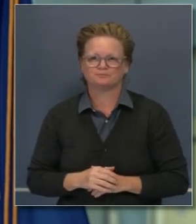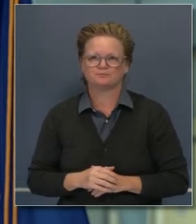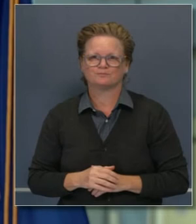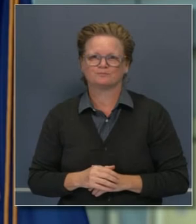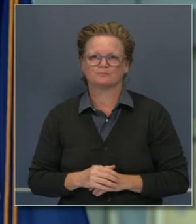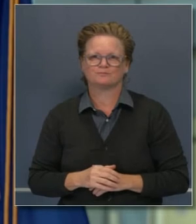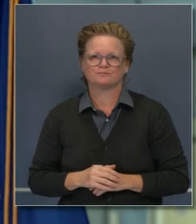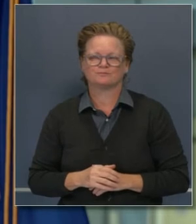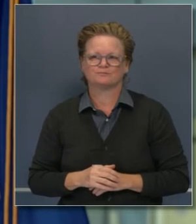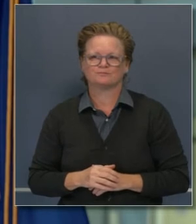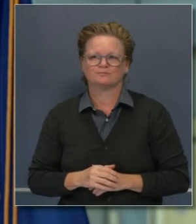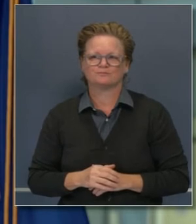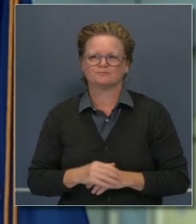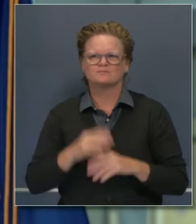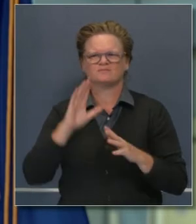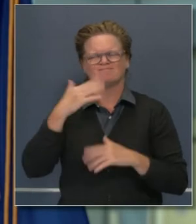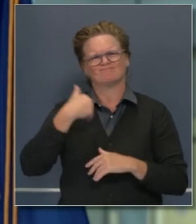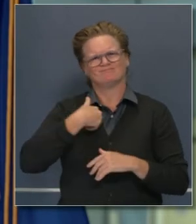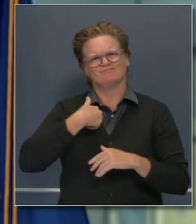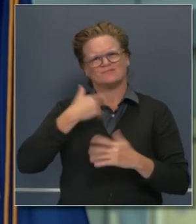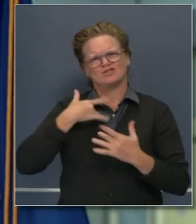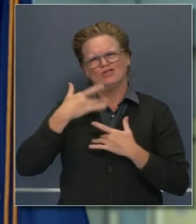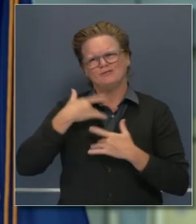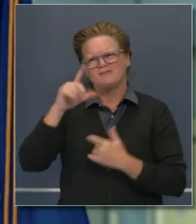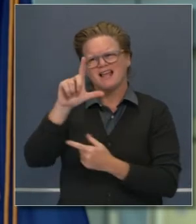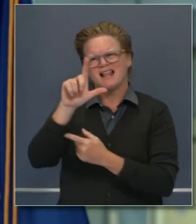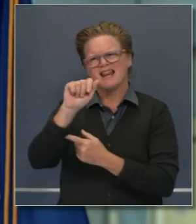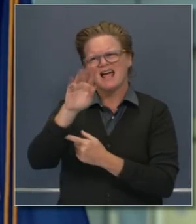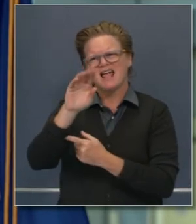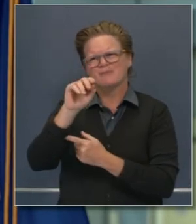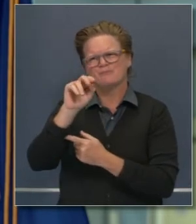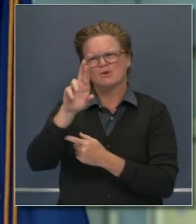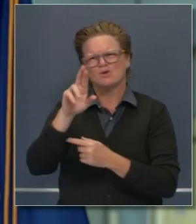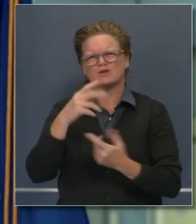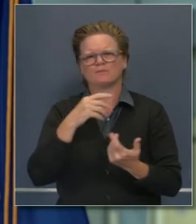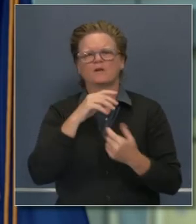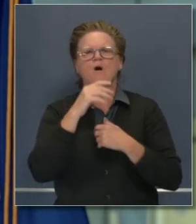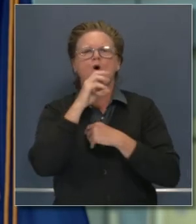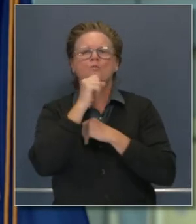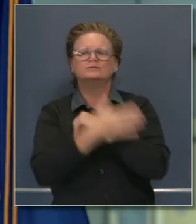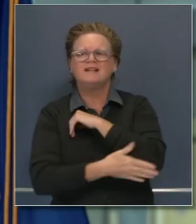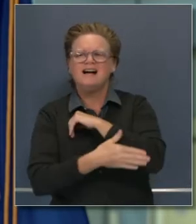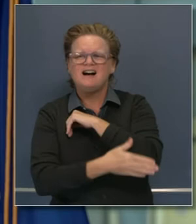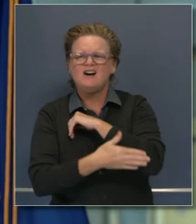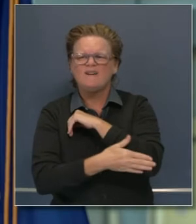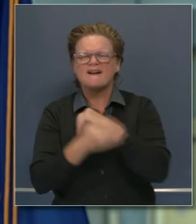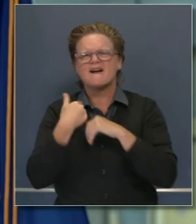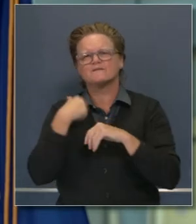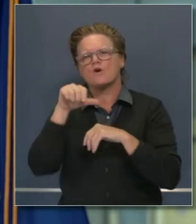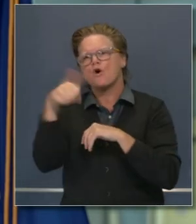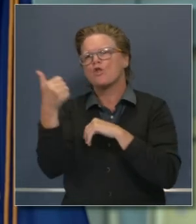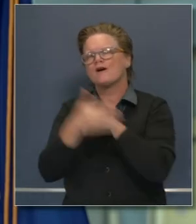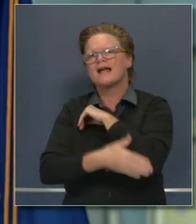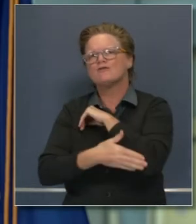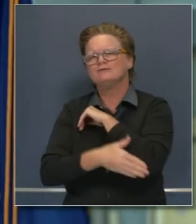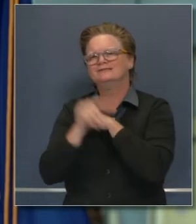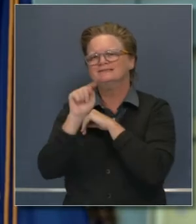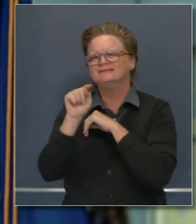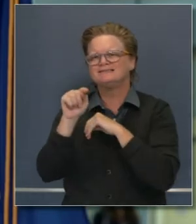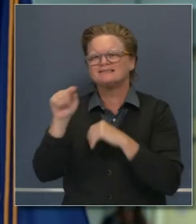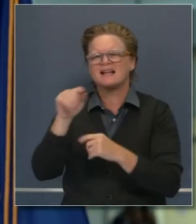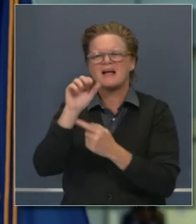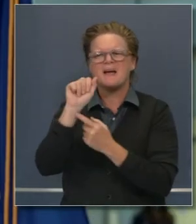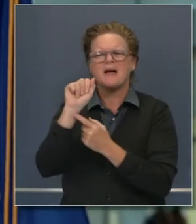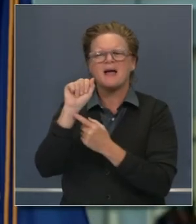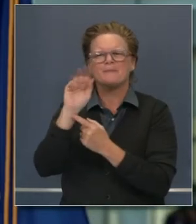Hay cierta inquietud entre los líderes laborales en el condado de Orange y en otras zonas de California.